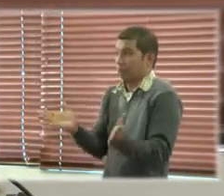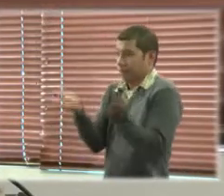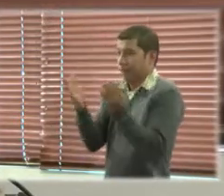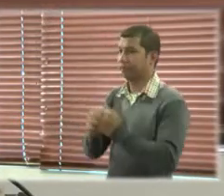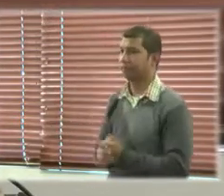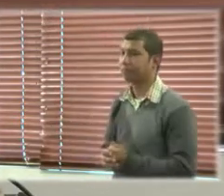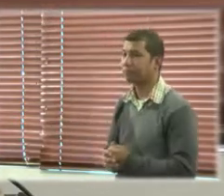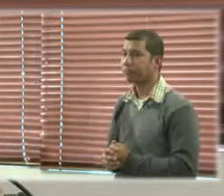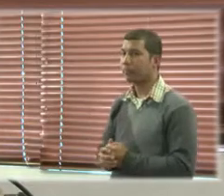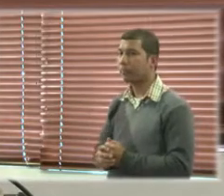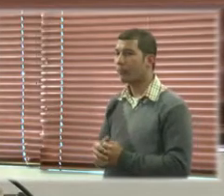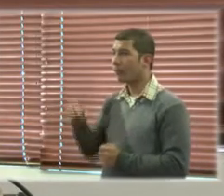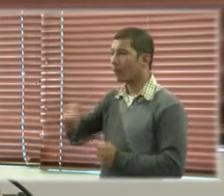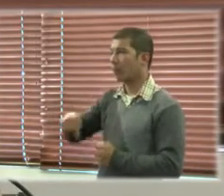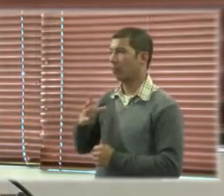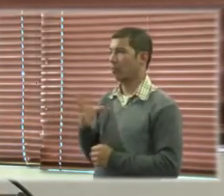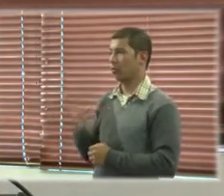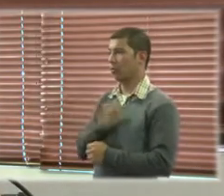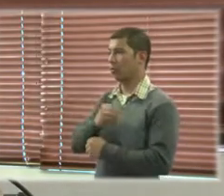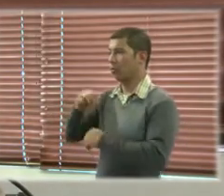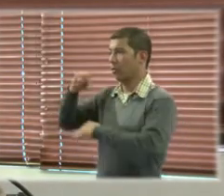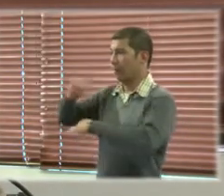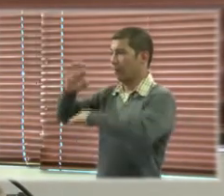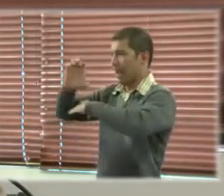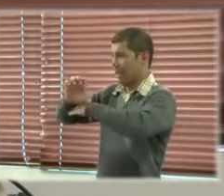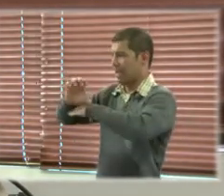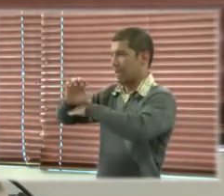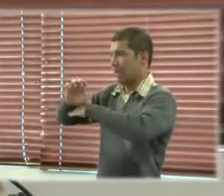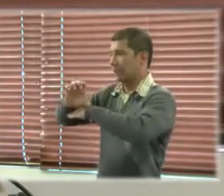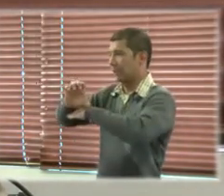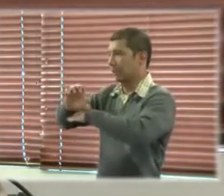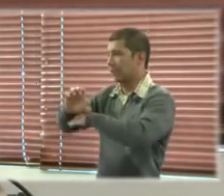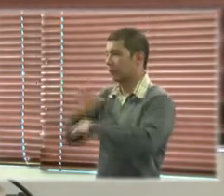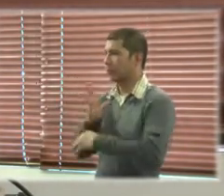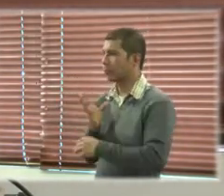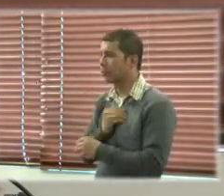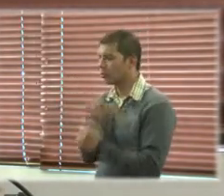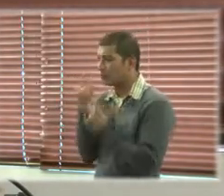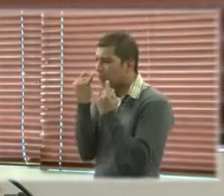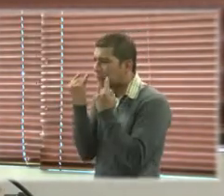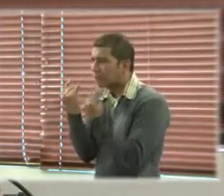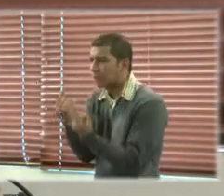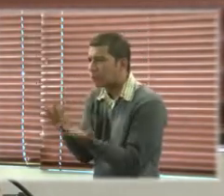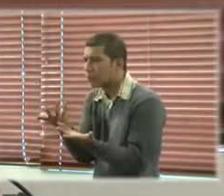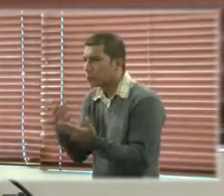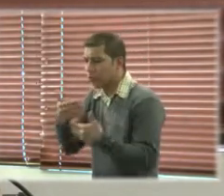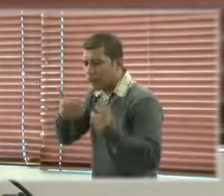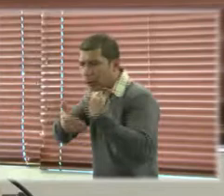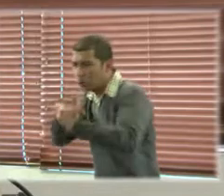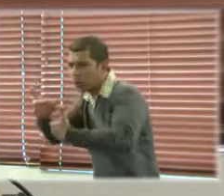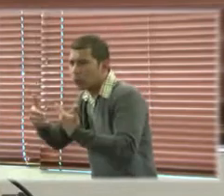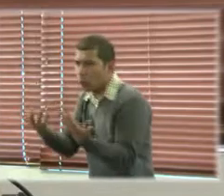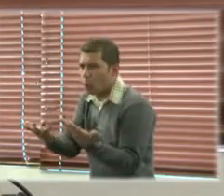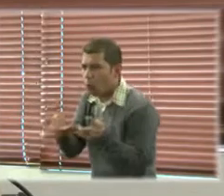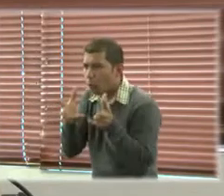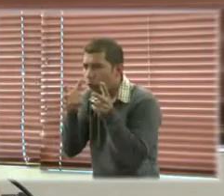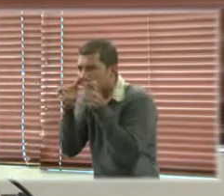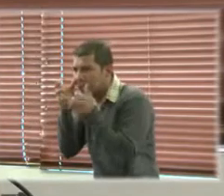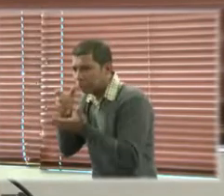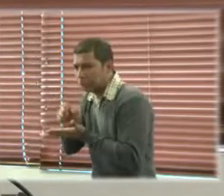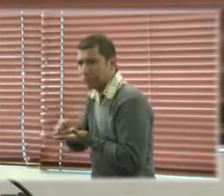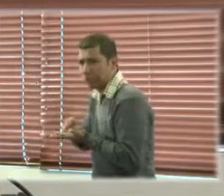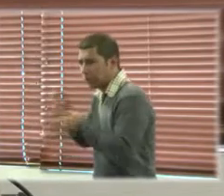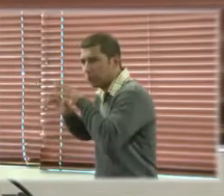solo nos interesó mucho poder documentar todo el proceso desde el inicio y los